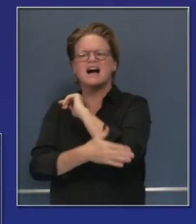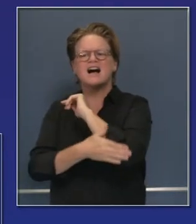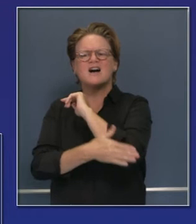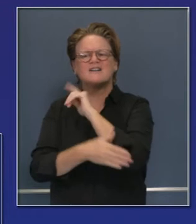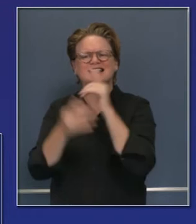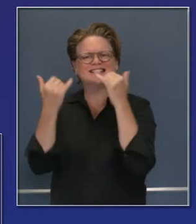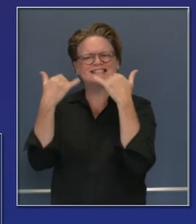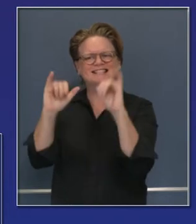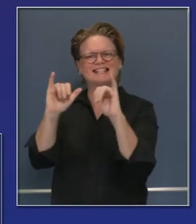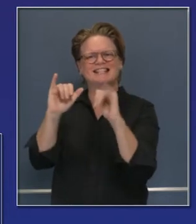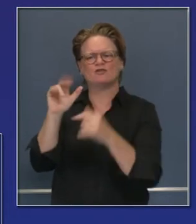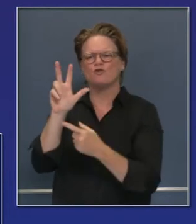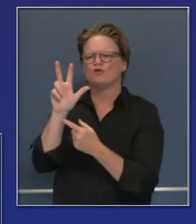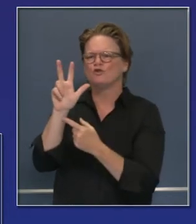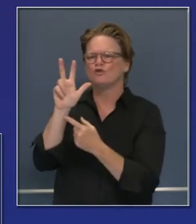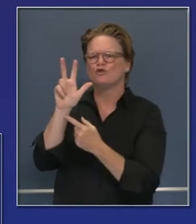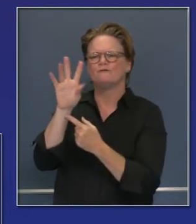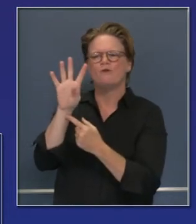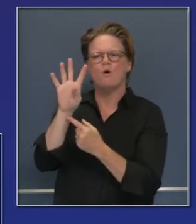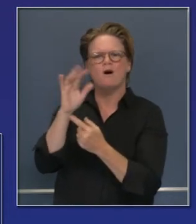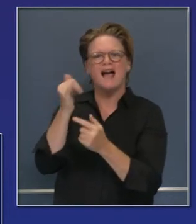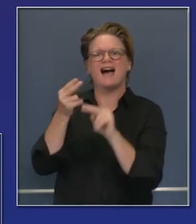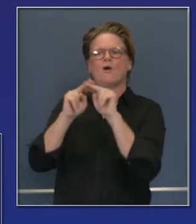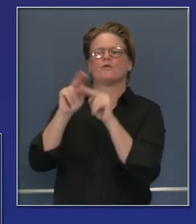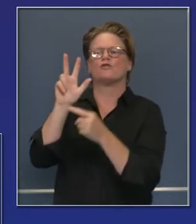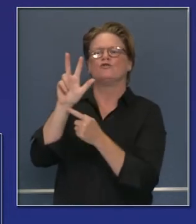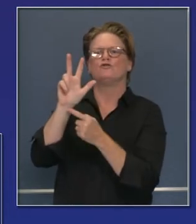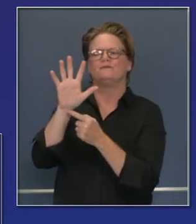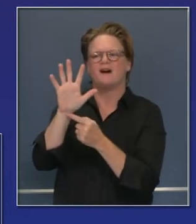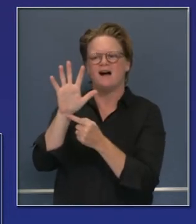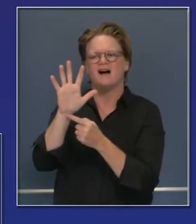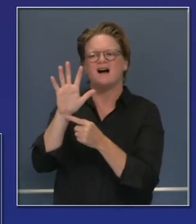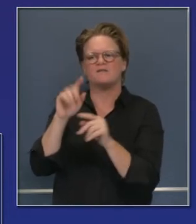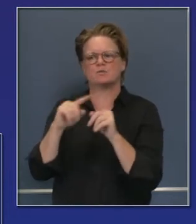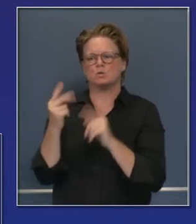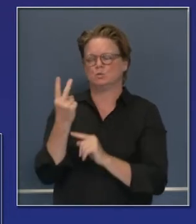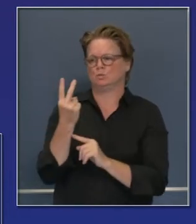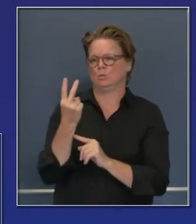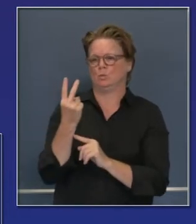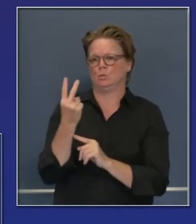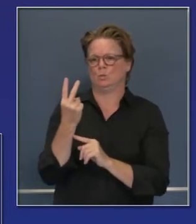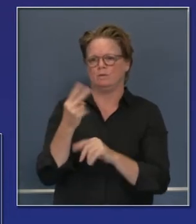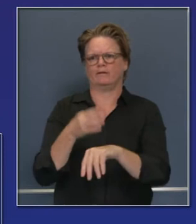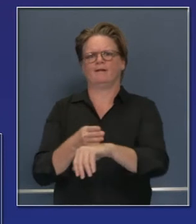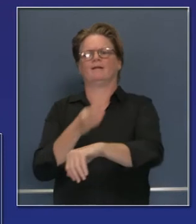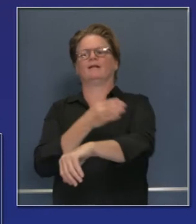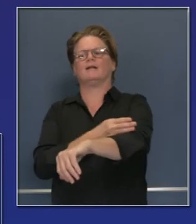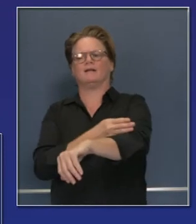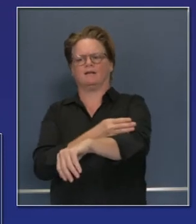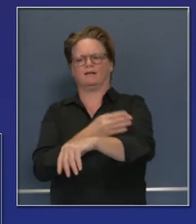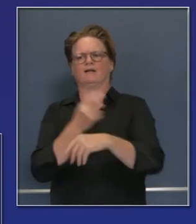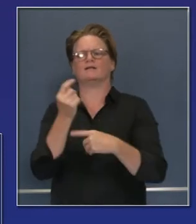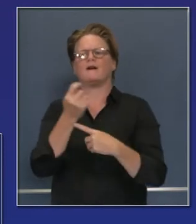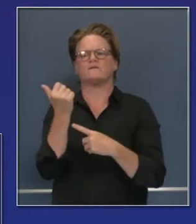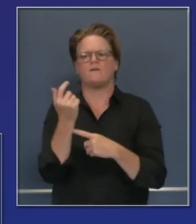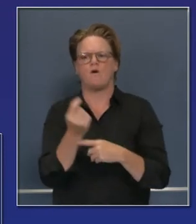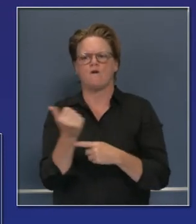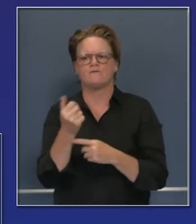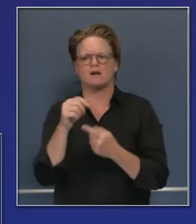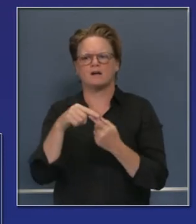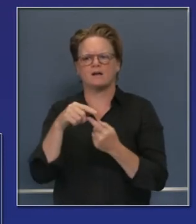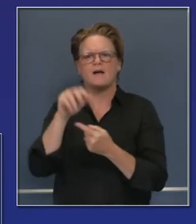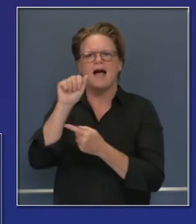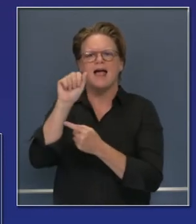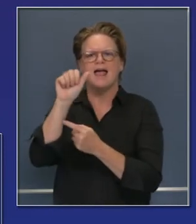condados y ahora no son los 35 que fueron eliminados Amador y Glenn fueron eliminados y Teama ha sido añadido